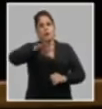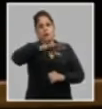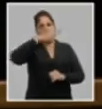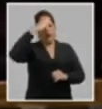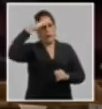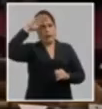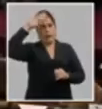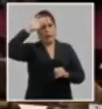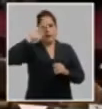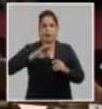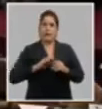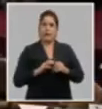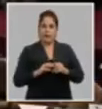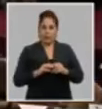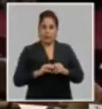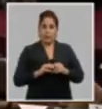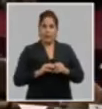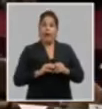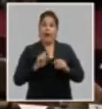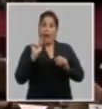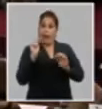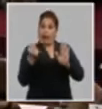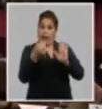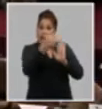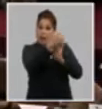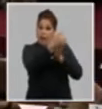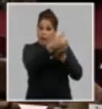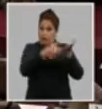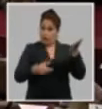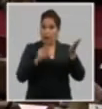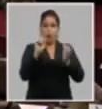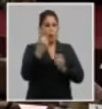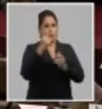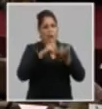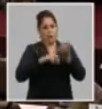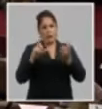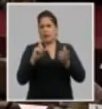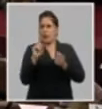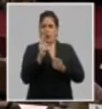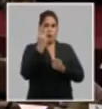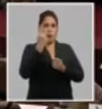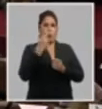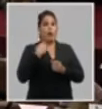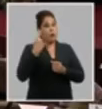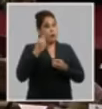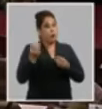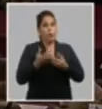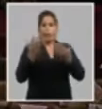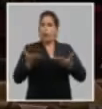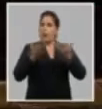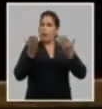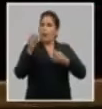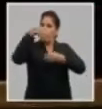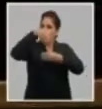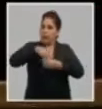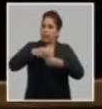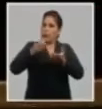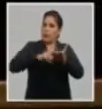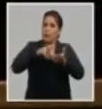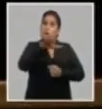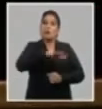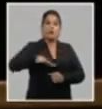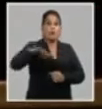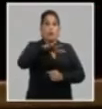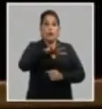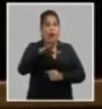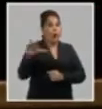y del Estado. La existencia de un único partido nos compulsa a promover en su seno y en la sociedad